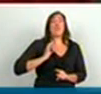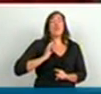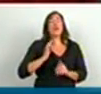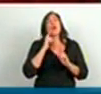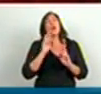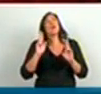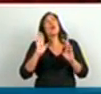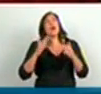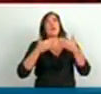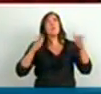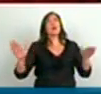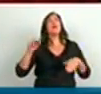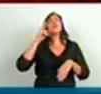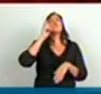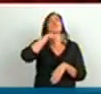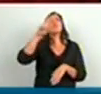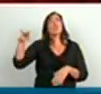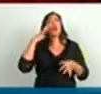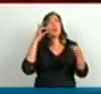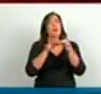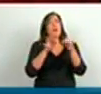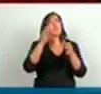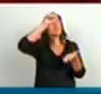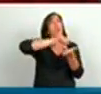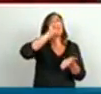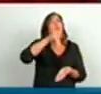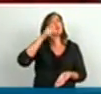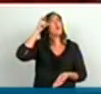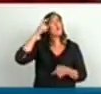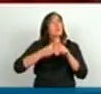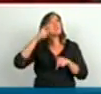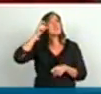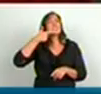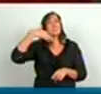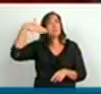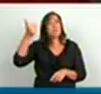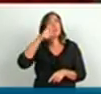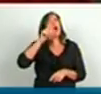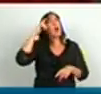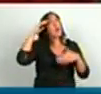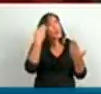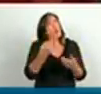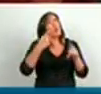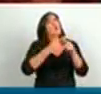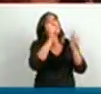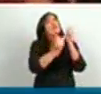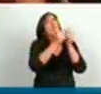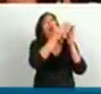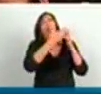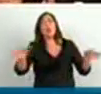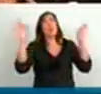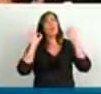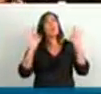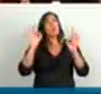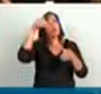esté inaugurado en la ESMA el Museo de las Malvinas que vamos a hacer recordando todo lo que pasó, la historia completa,